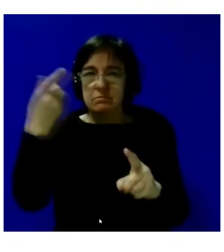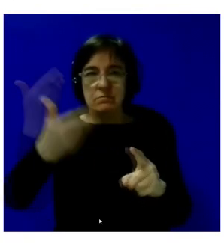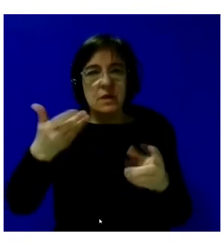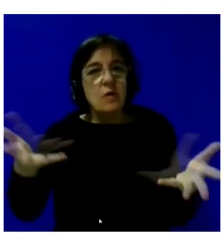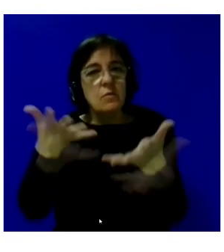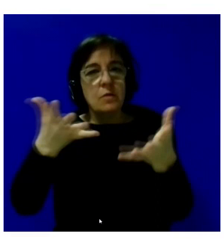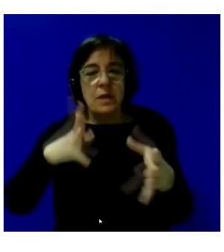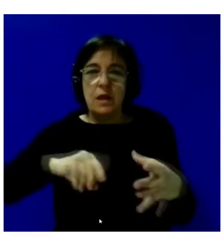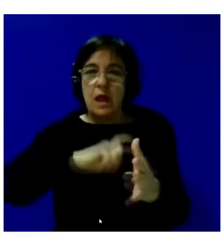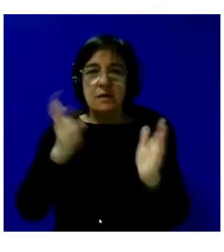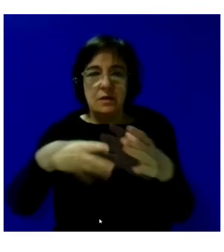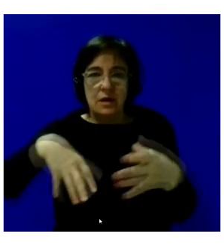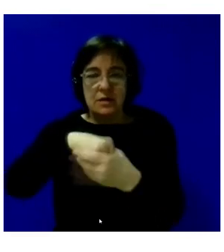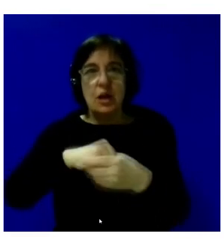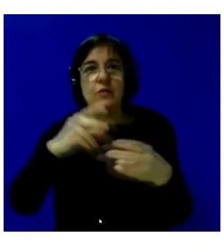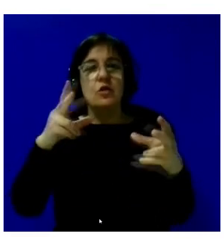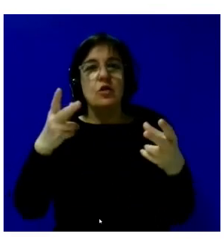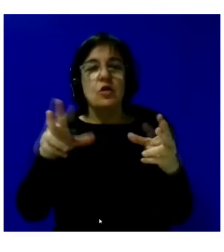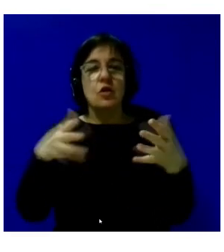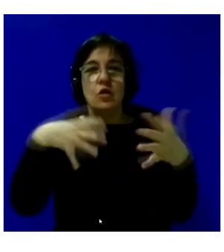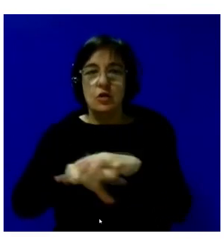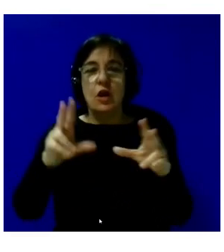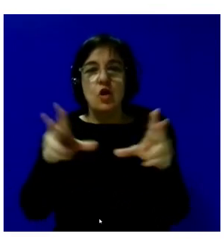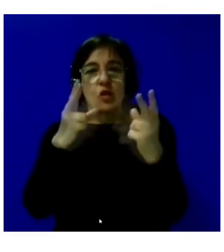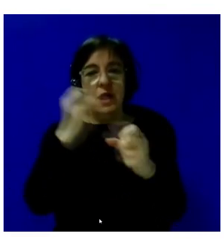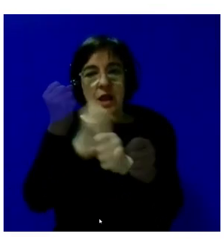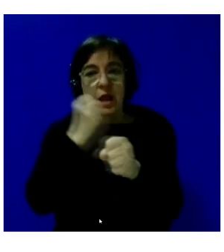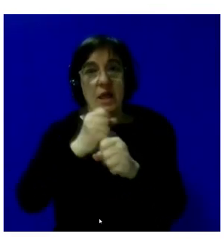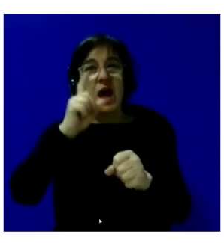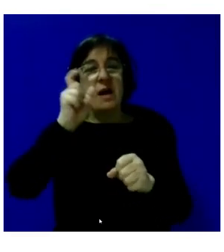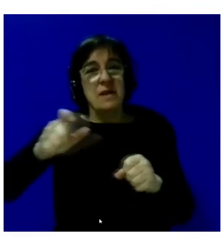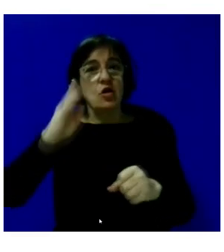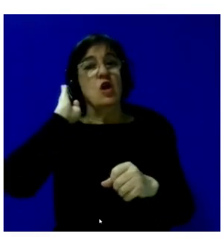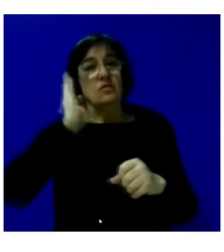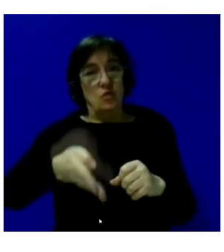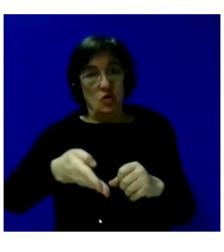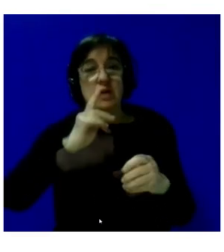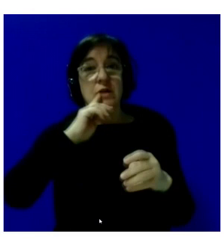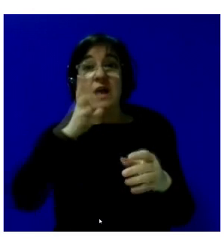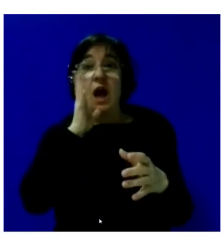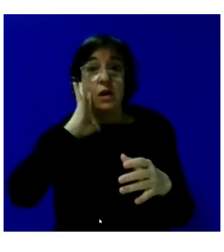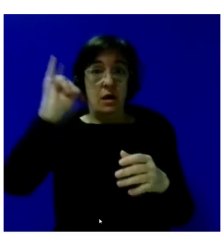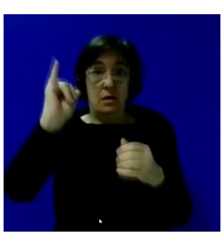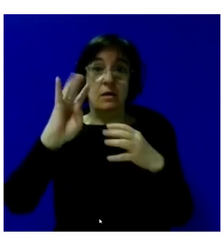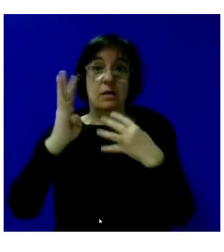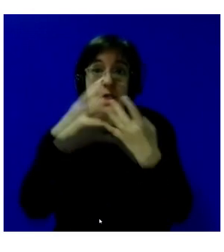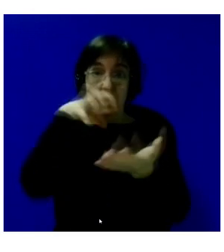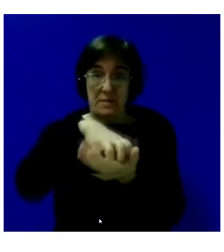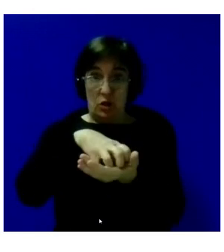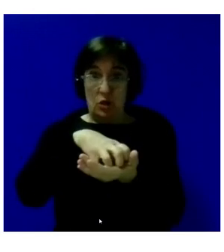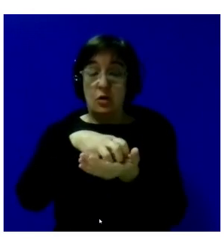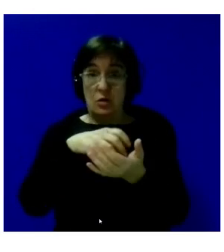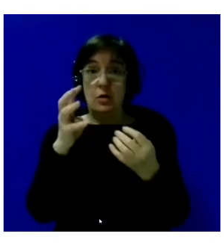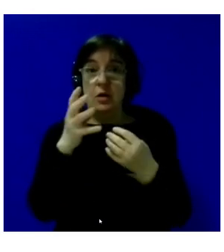la integración social y laboral de las personas que han sido condenadas y que se encuentran en prisión. Con este fin,